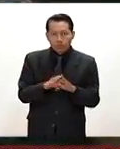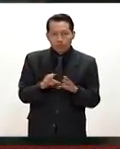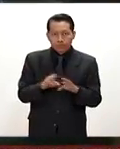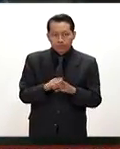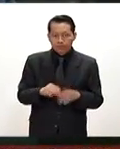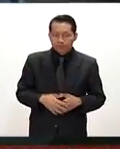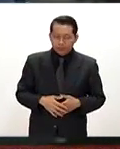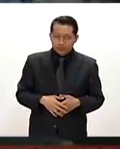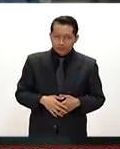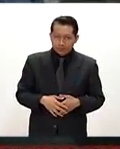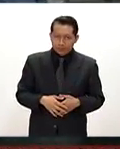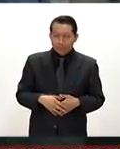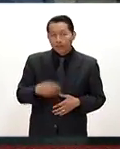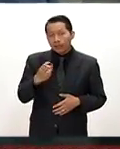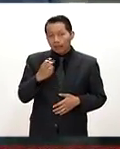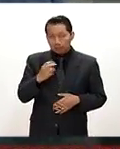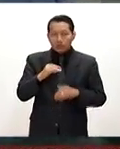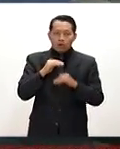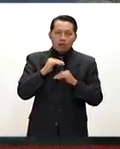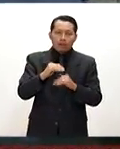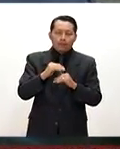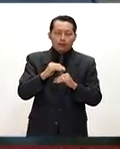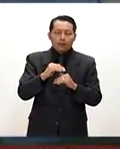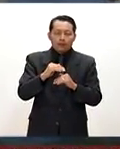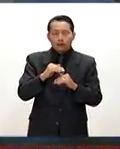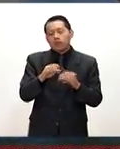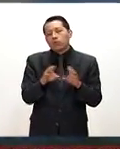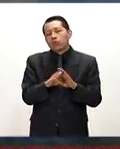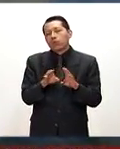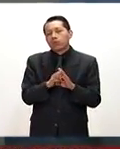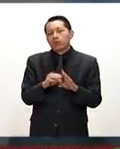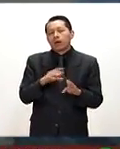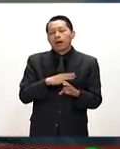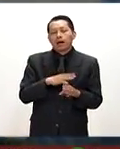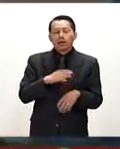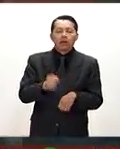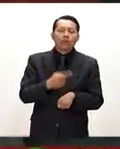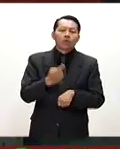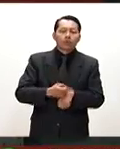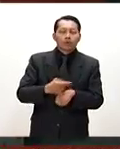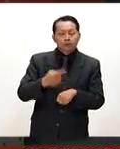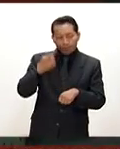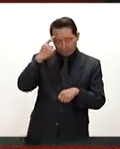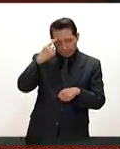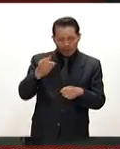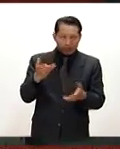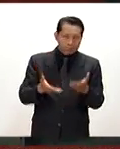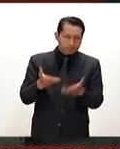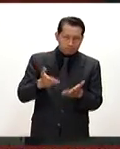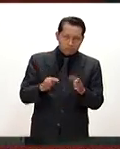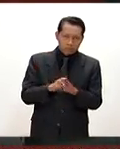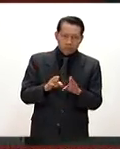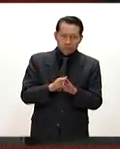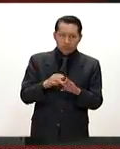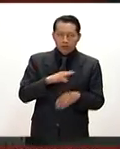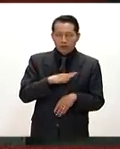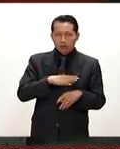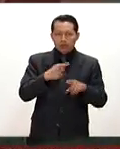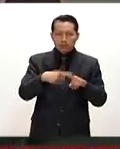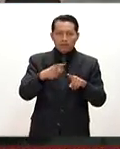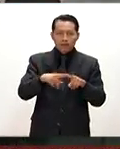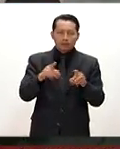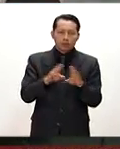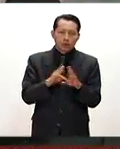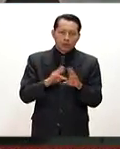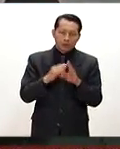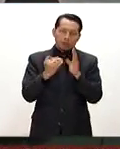Entonces, esto te limita realmente las posibilidades de margen, ¿no? Que son renglones que se